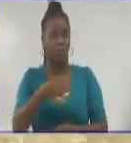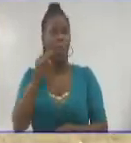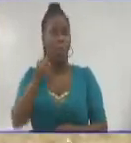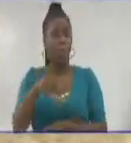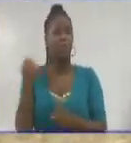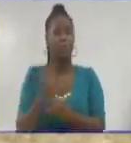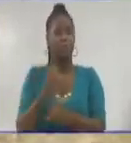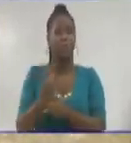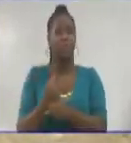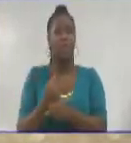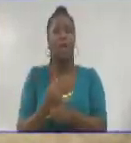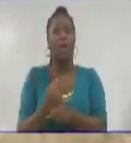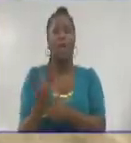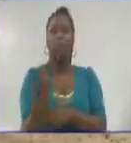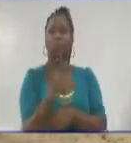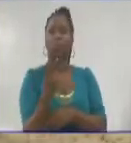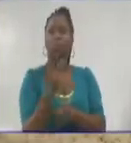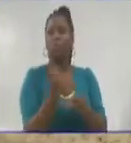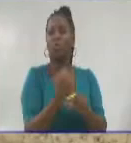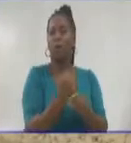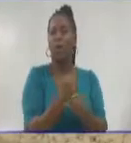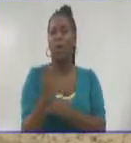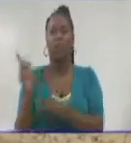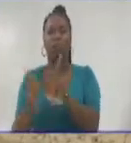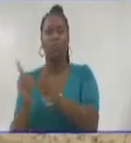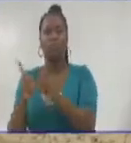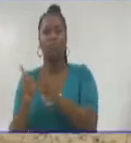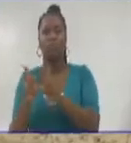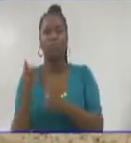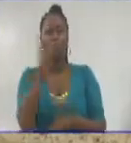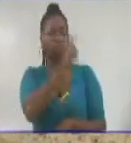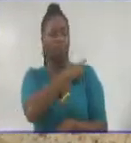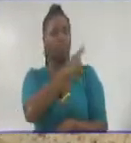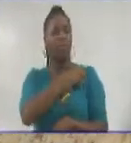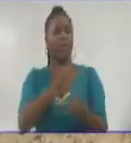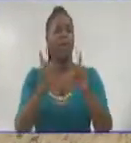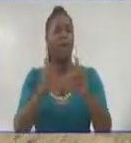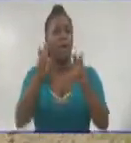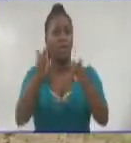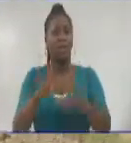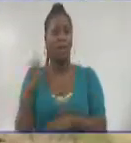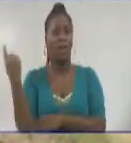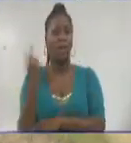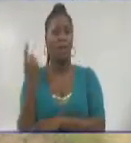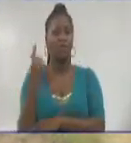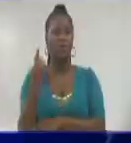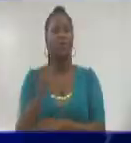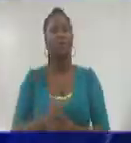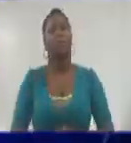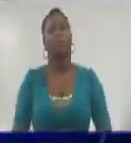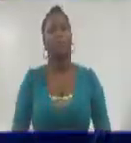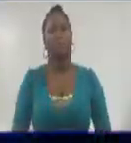que alterna con su responsabilidad profesional y también como diputada de la Asamblea Nacional del Poder Popular.